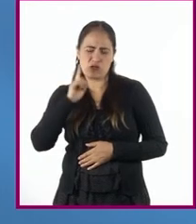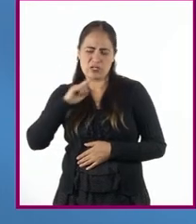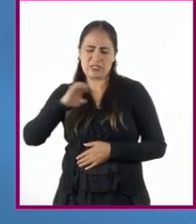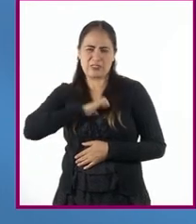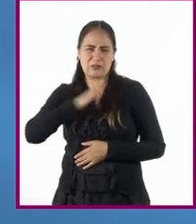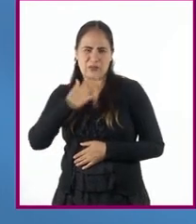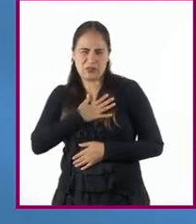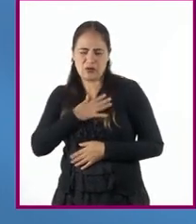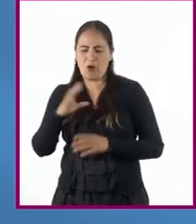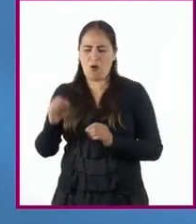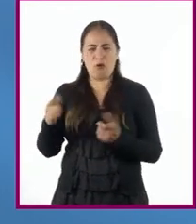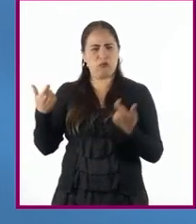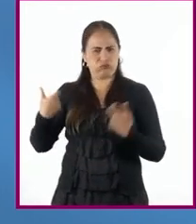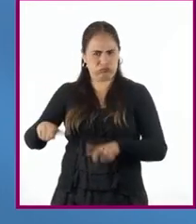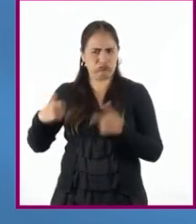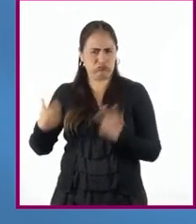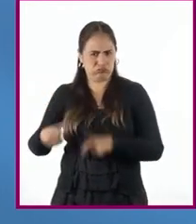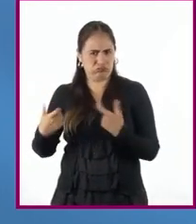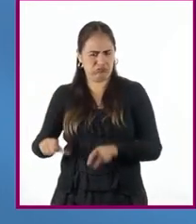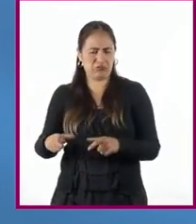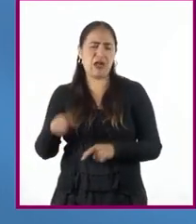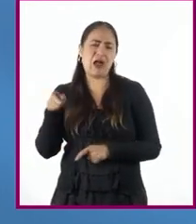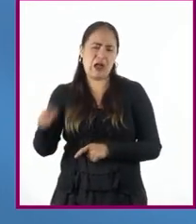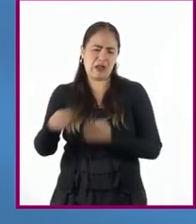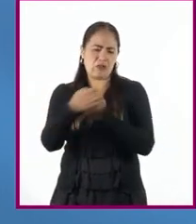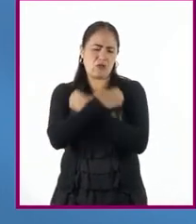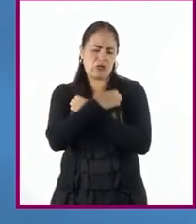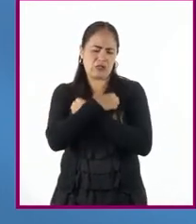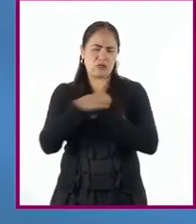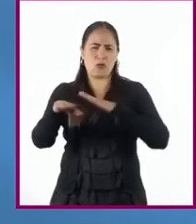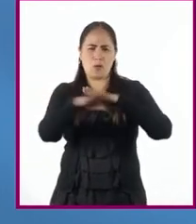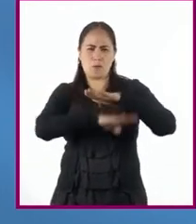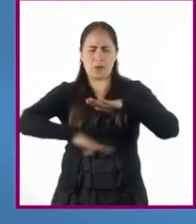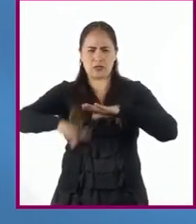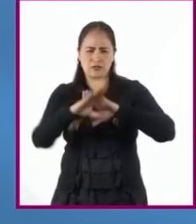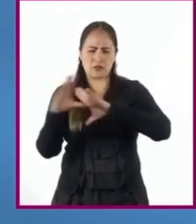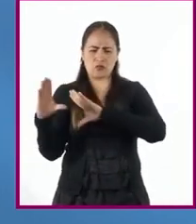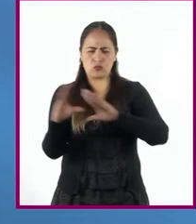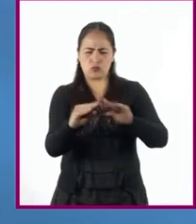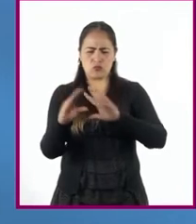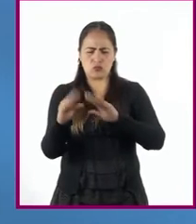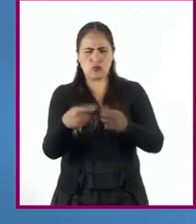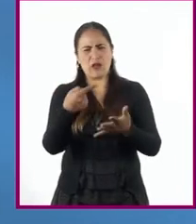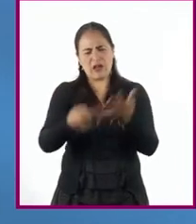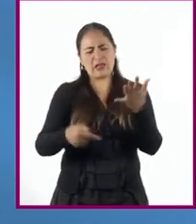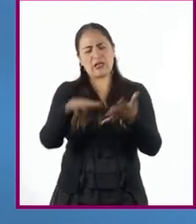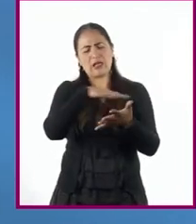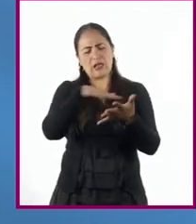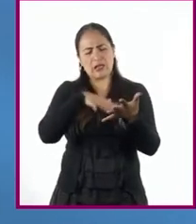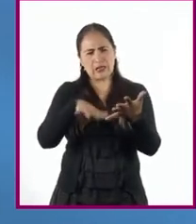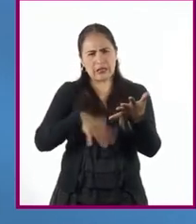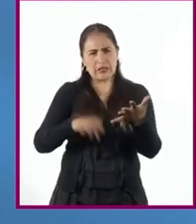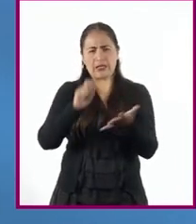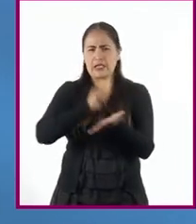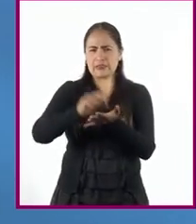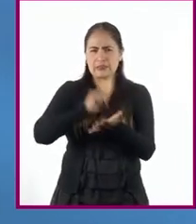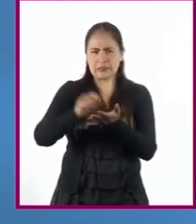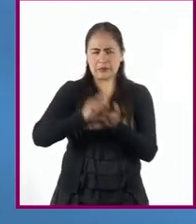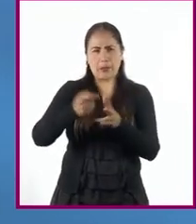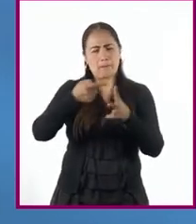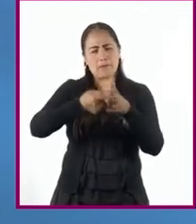acomodadas, recibían una instrucción básica que incluía lecciones de lectura, escritura, matemáticas